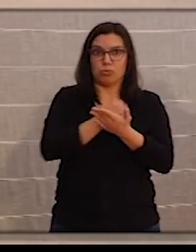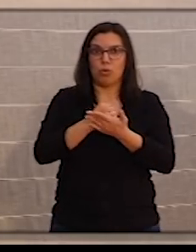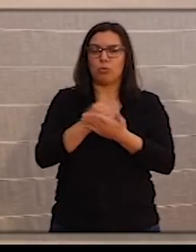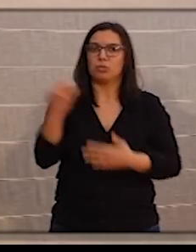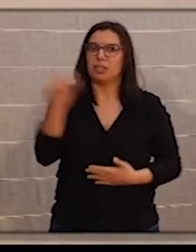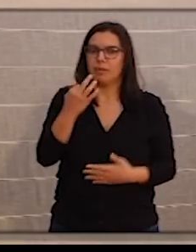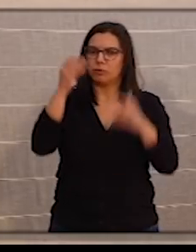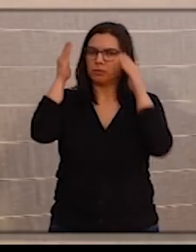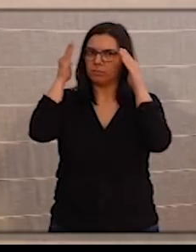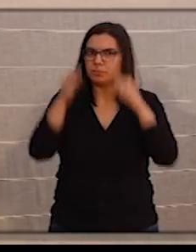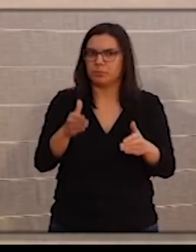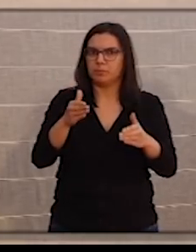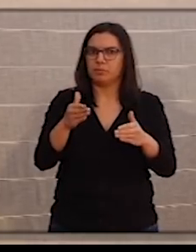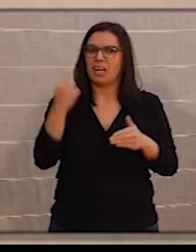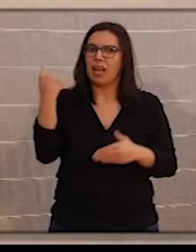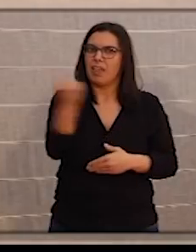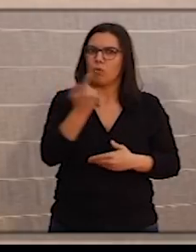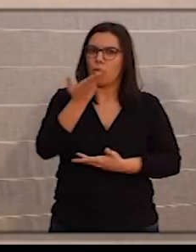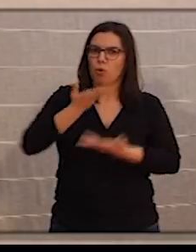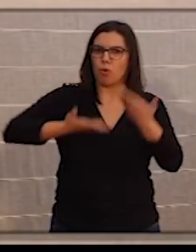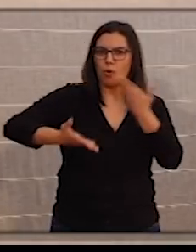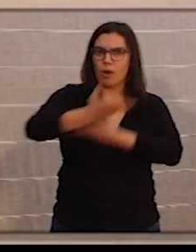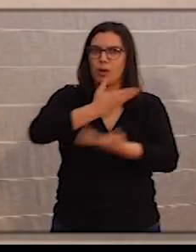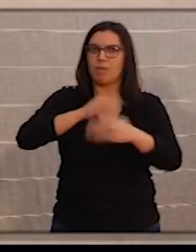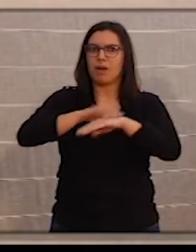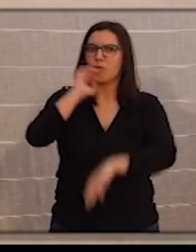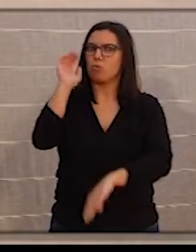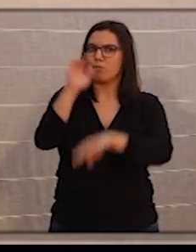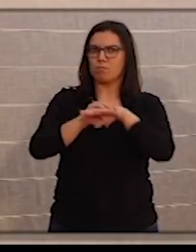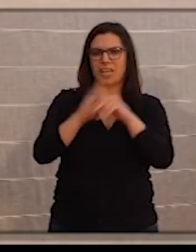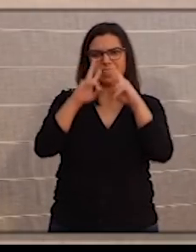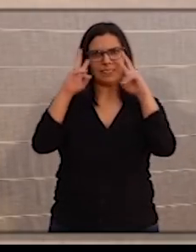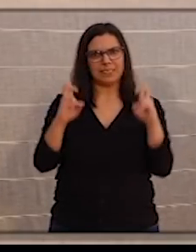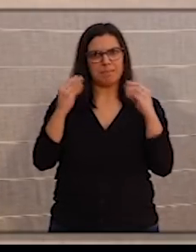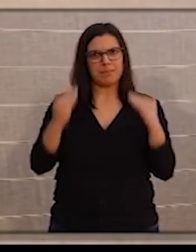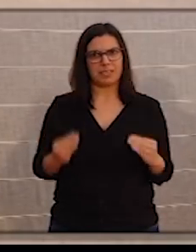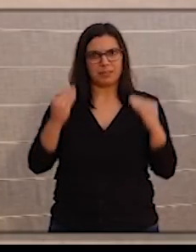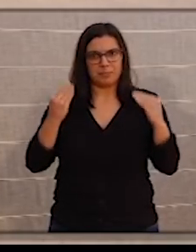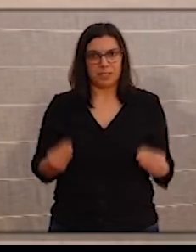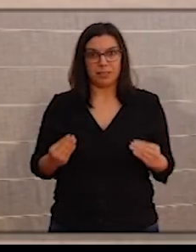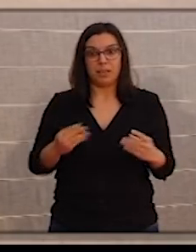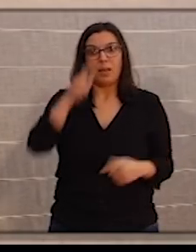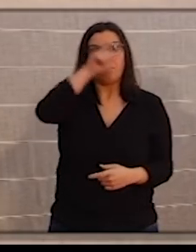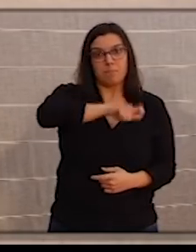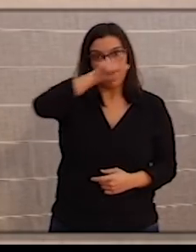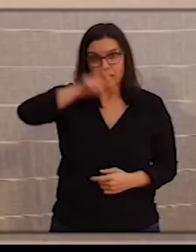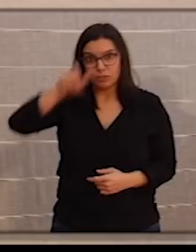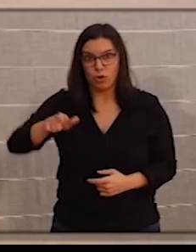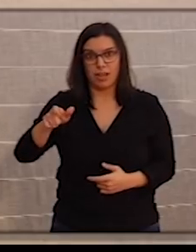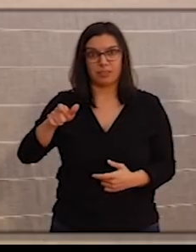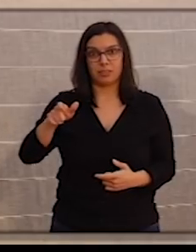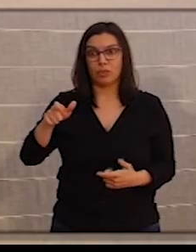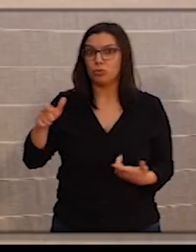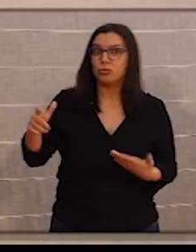incidir y poner cada uno nuestro empeño para cumplir con esta medida, que es que las personas, la